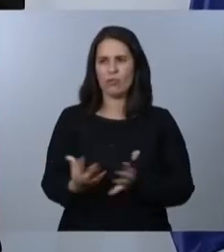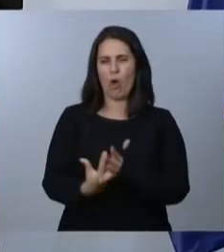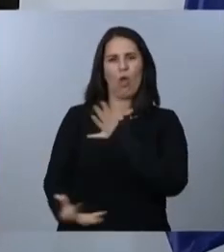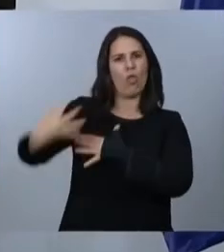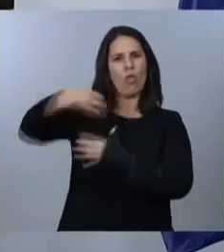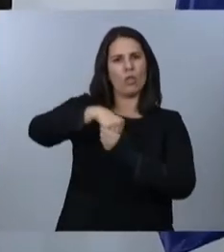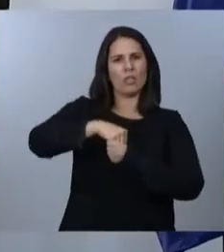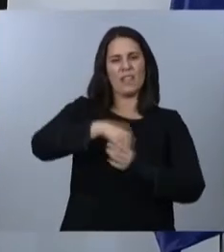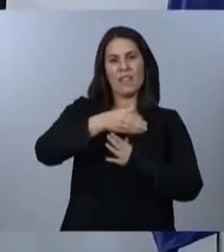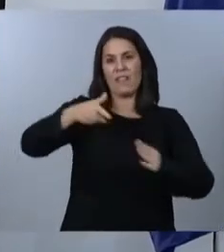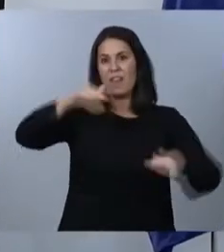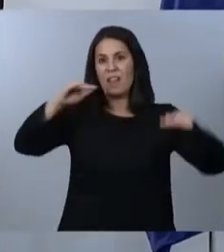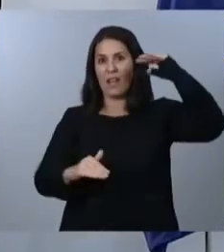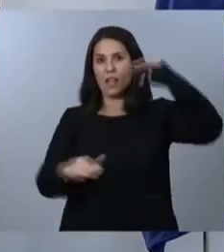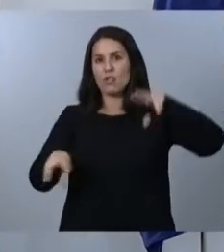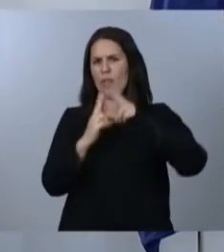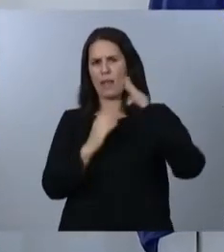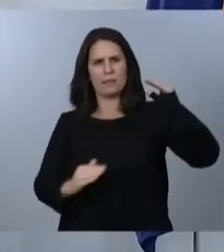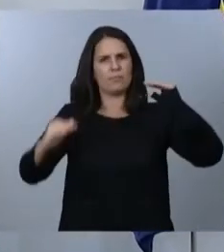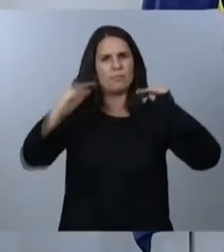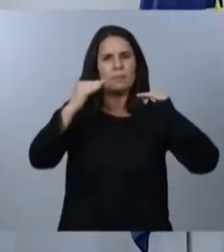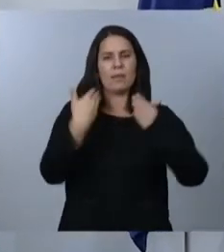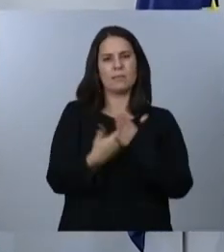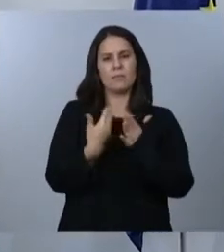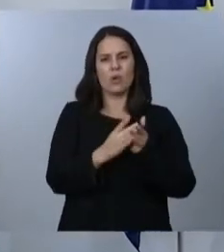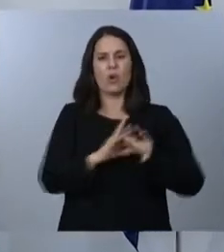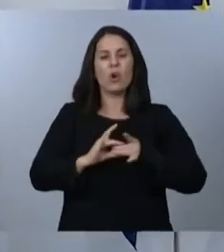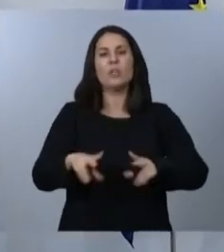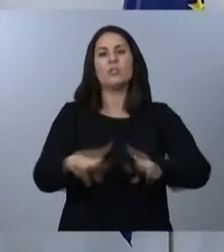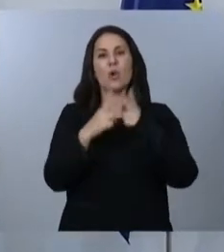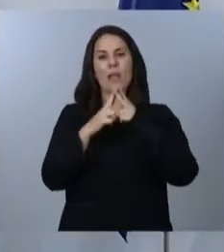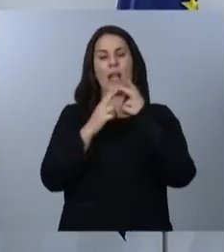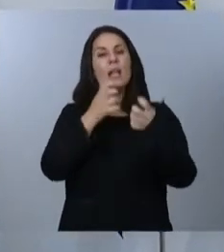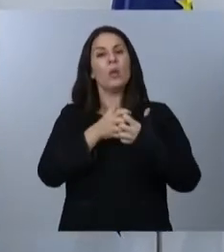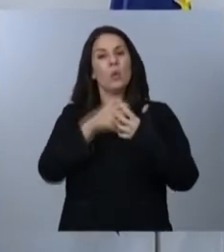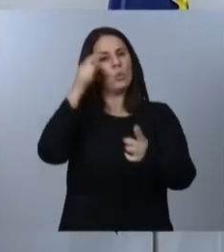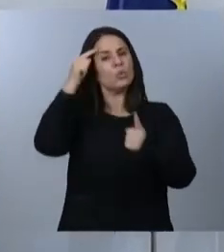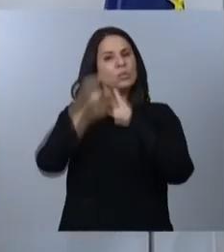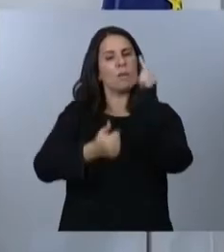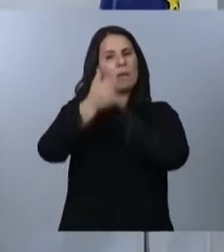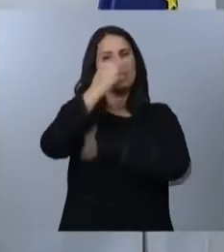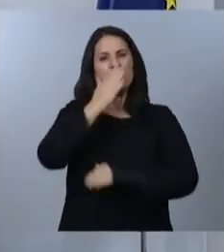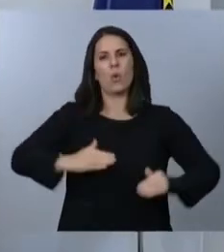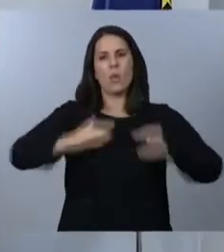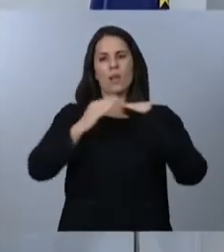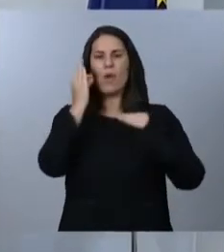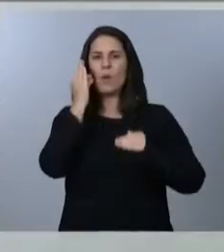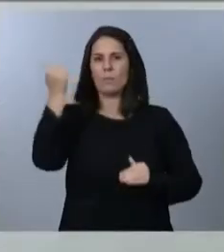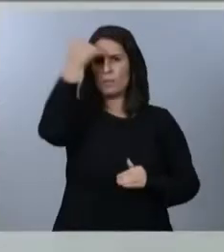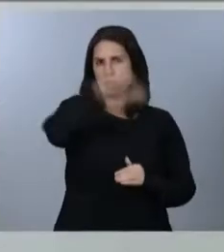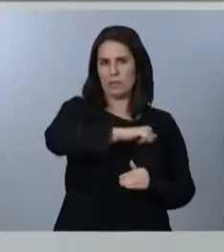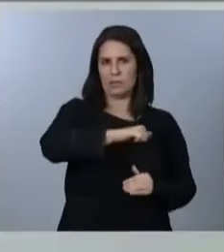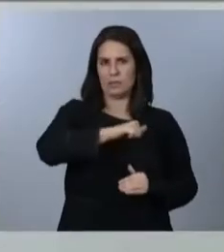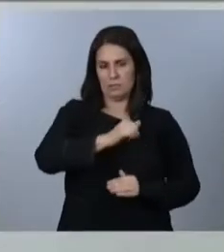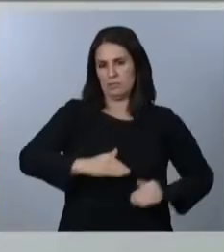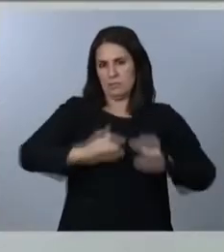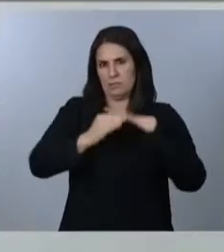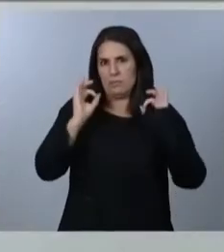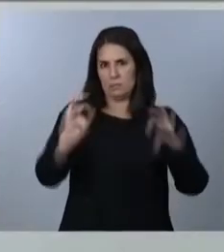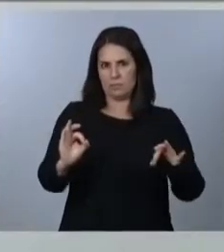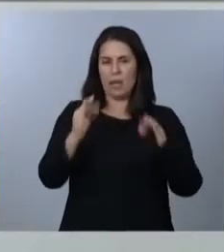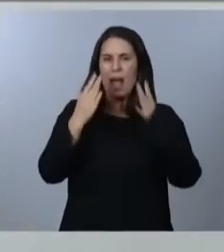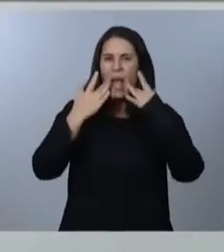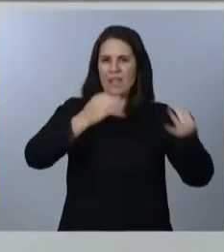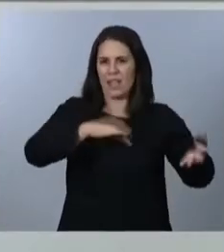garantizando la cohesión social y luchando por una mayor igualdad entre hombres y mujeres, una igualdad de género efectiva y real.